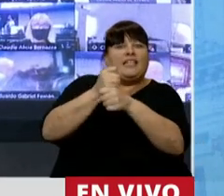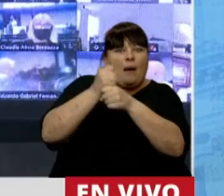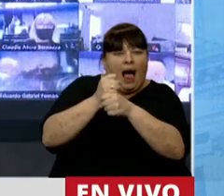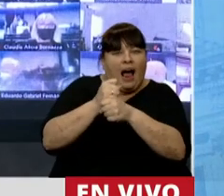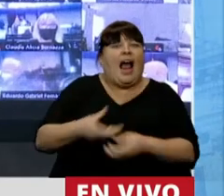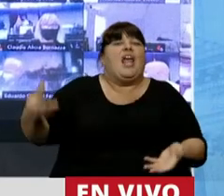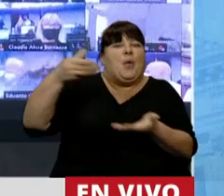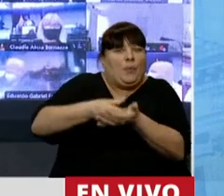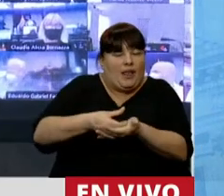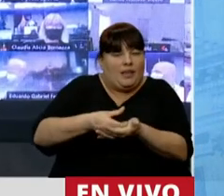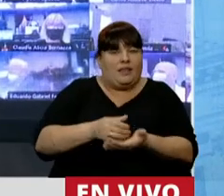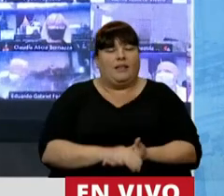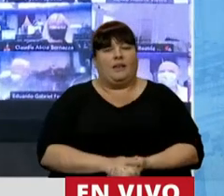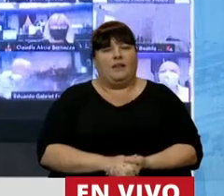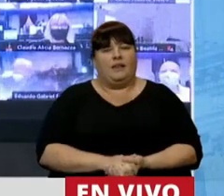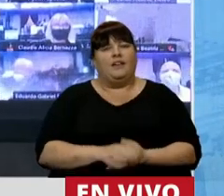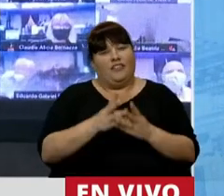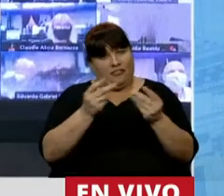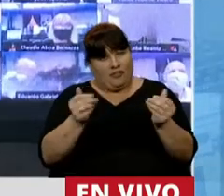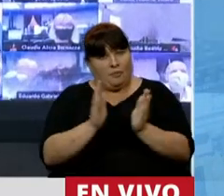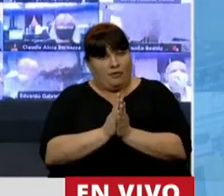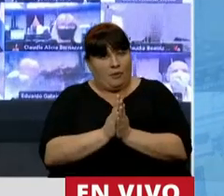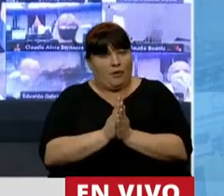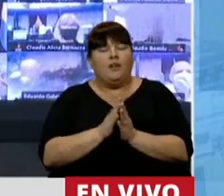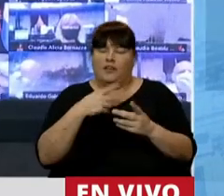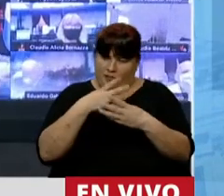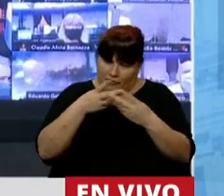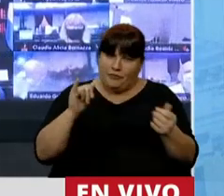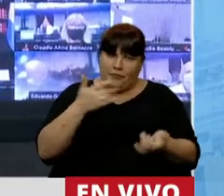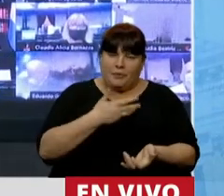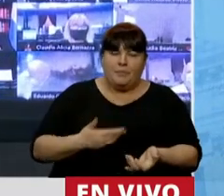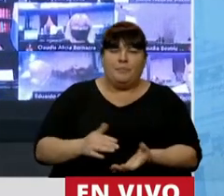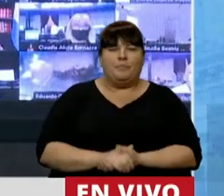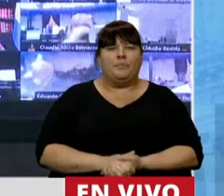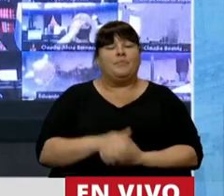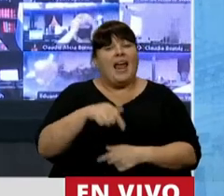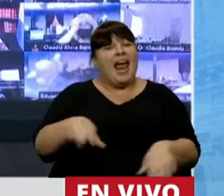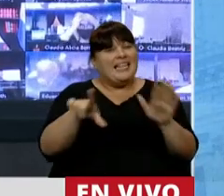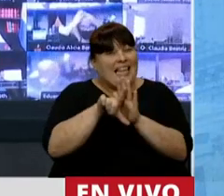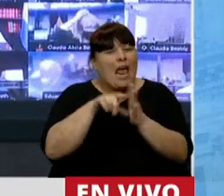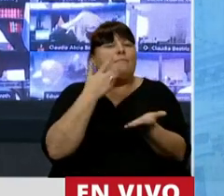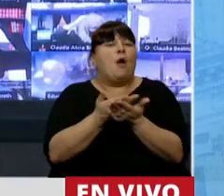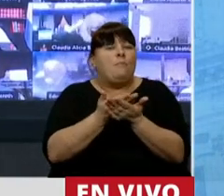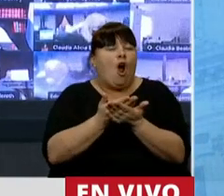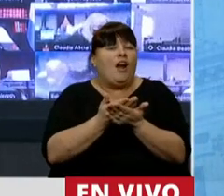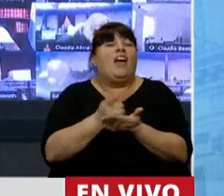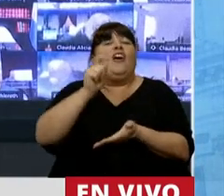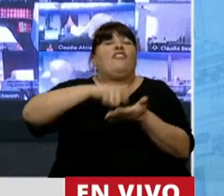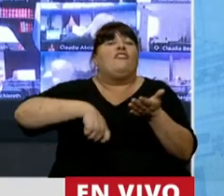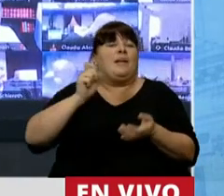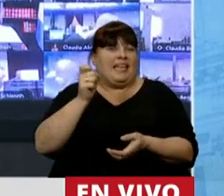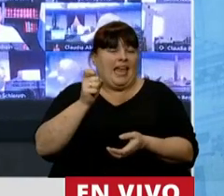y los que invierten. Vaya redondeando. Redondeo, Presidente. Esta ley la propone, lleva la firma